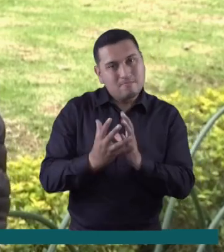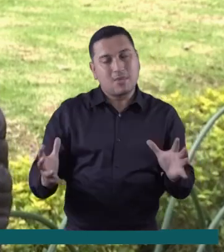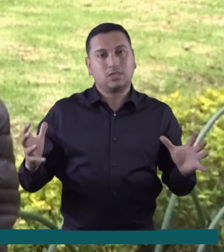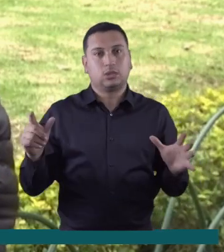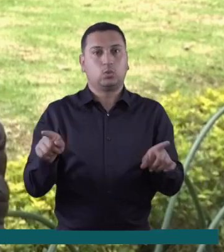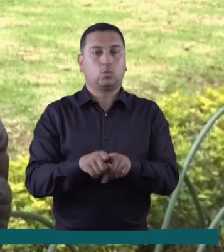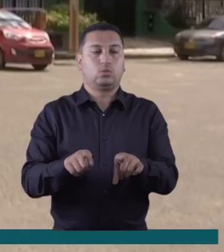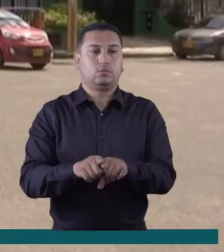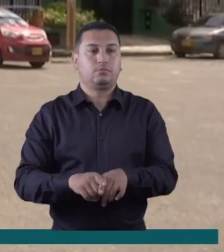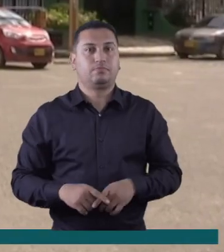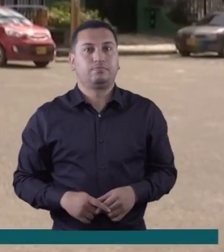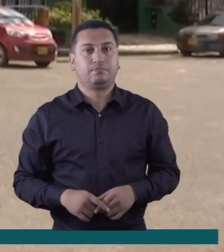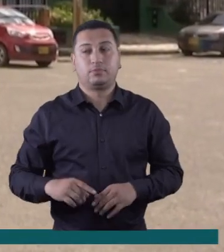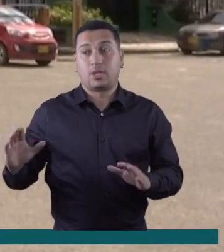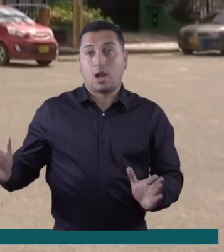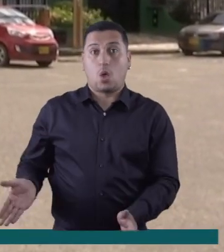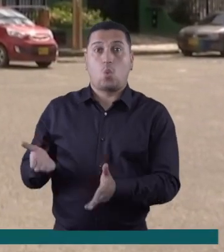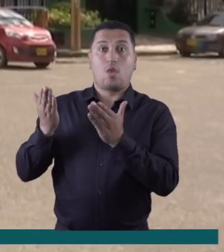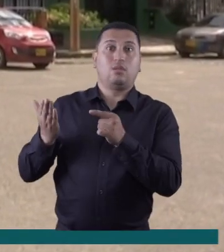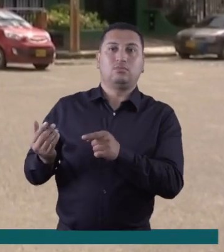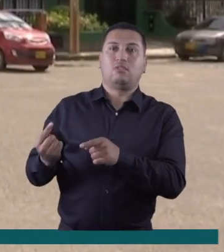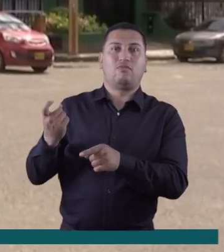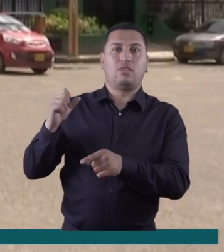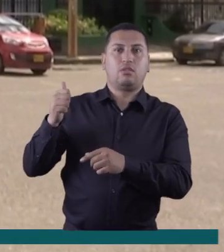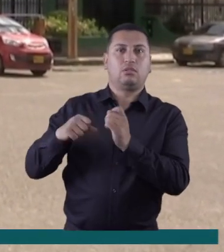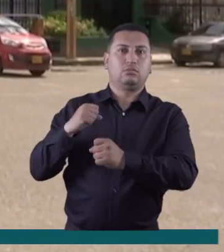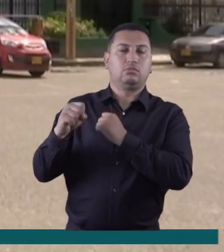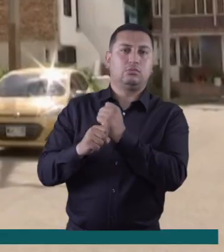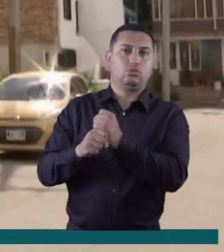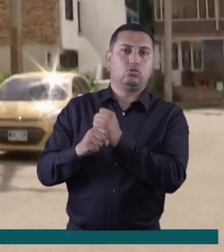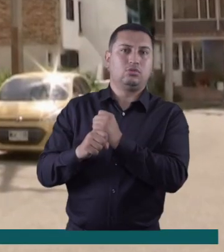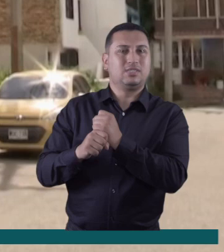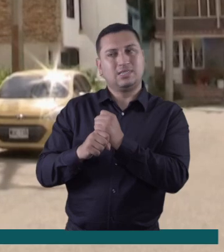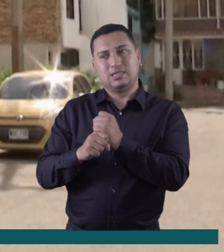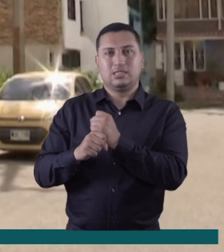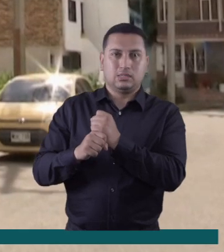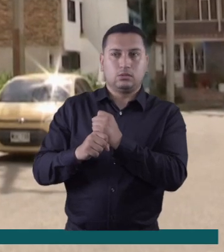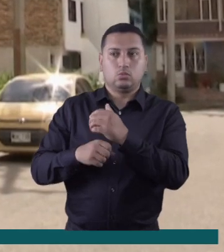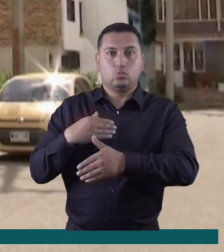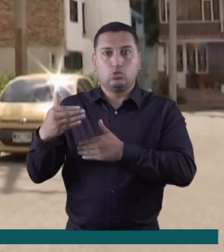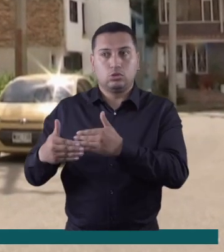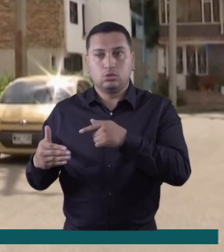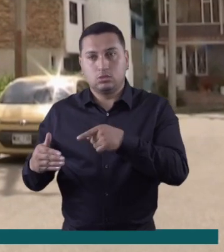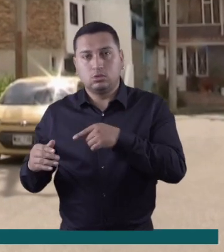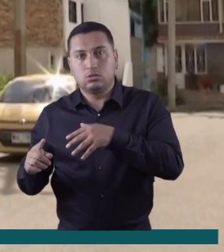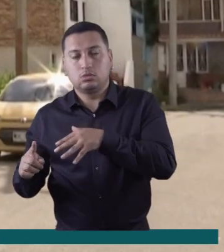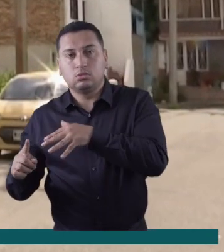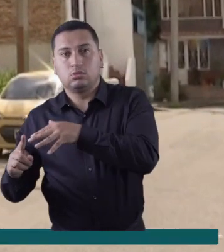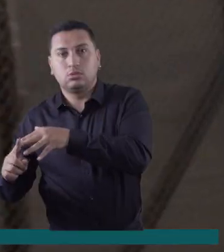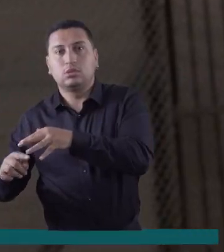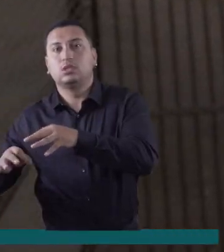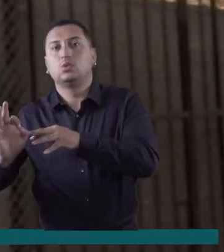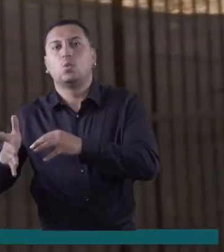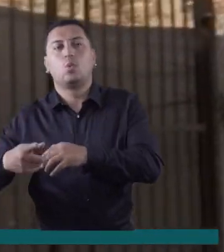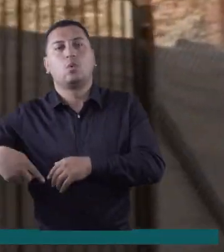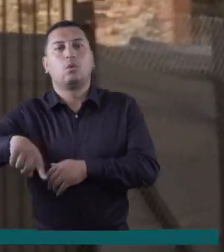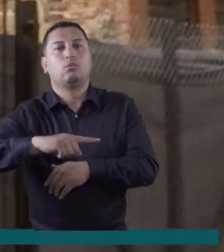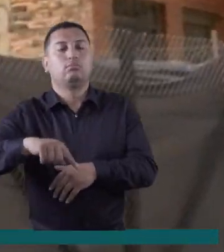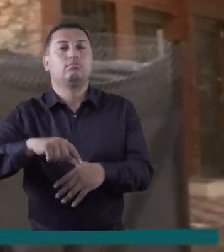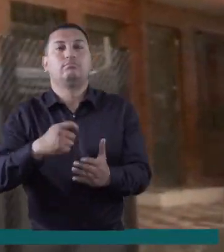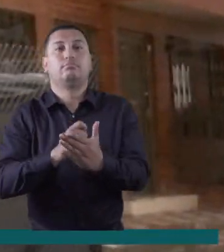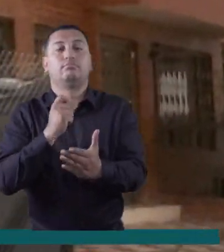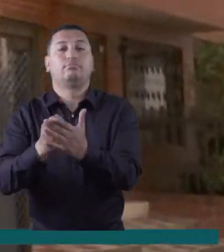educativos más grandes. Por la desactualización catastral de más de 10 años en los municipios, el efecto que tendría el proceso en curso será el